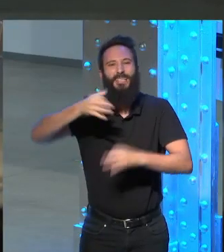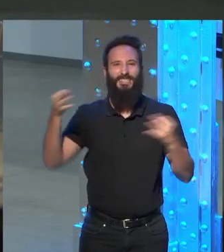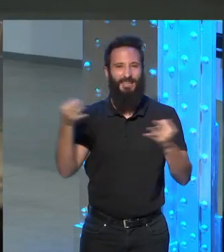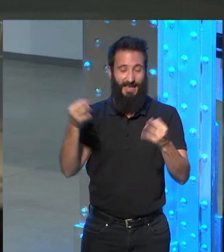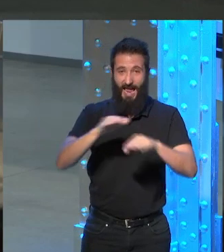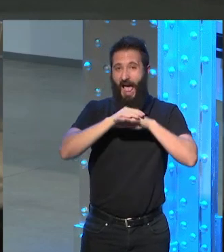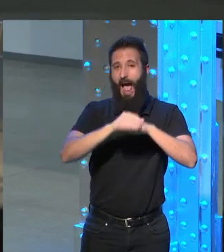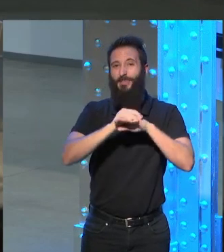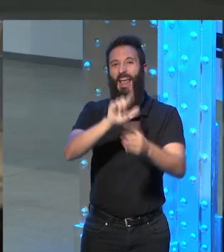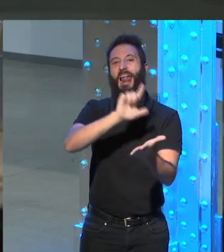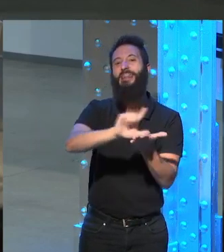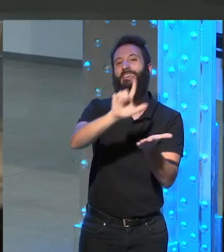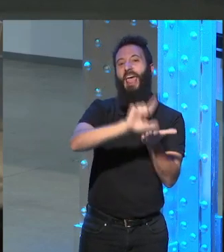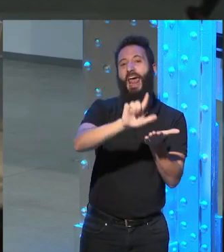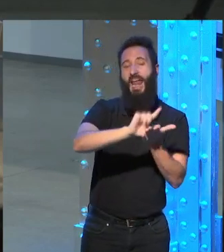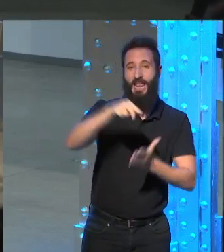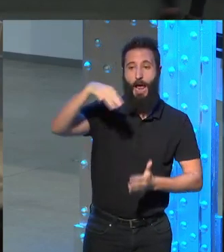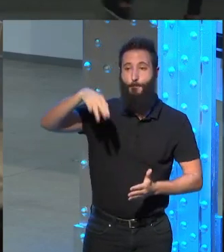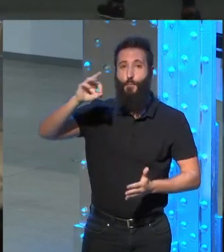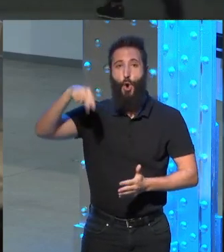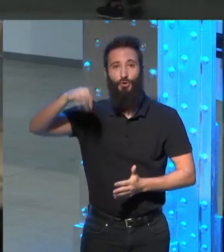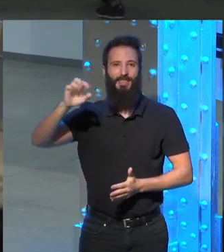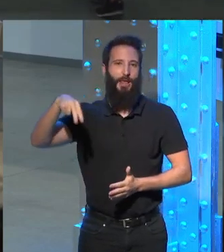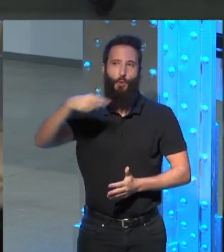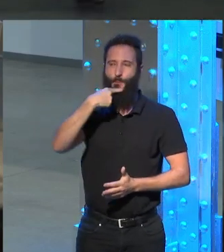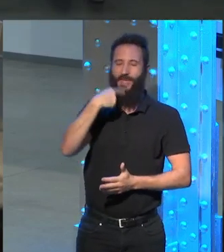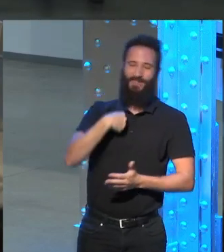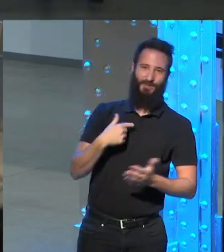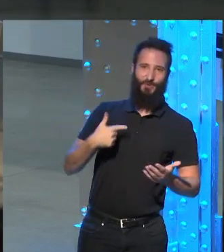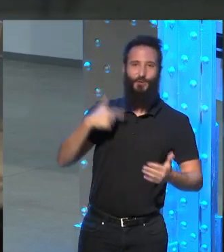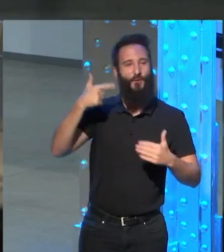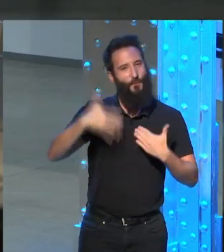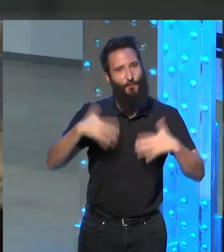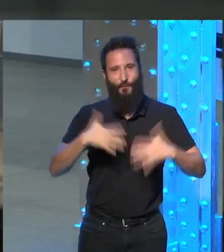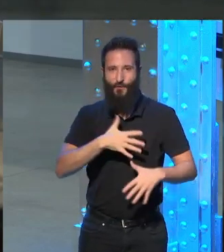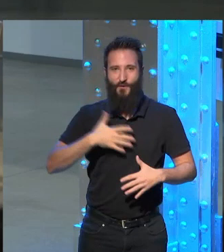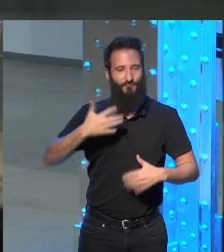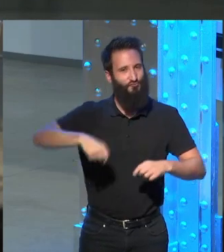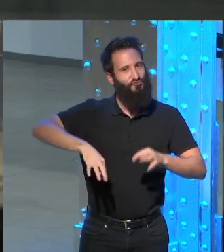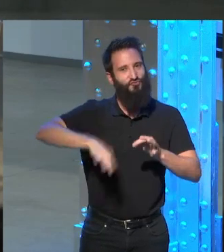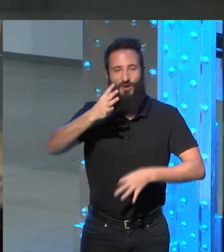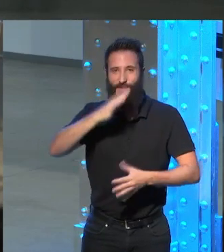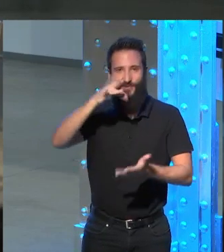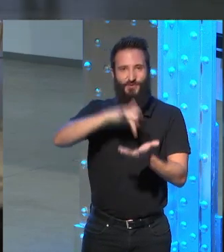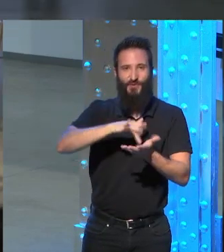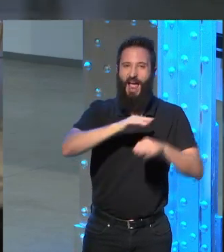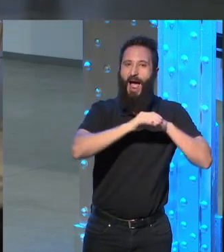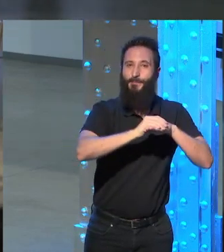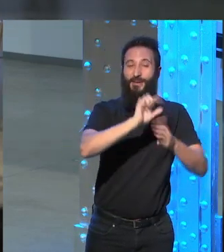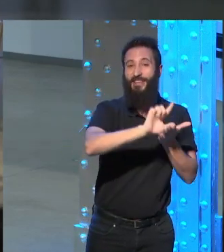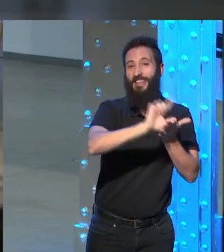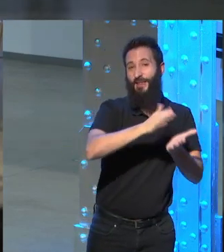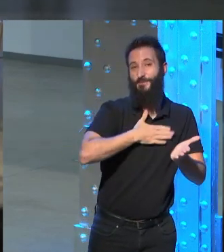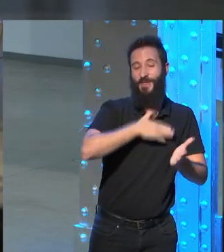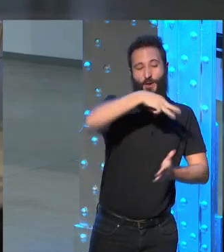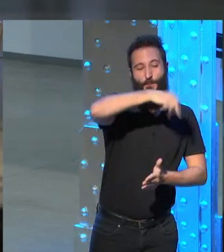literaria, eso lo dijo Montaigne, y yo he tenido la grandísima fortuna de tener como amigo literario a Mario